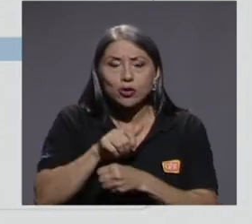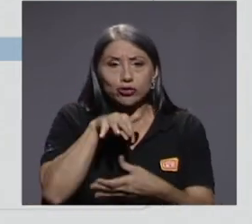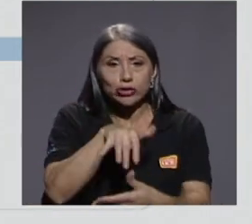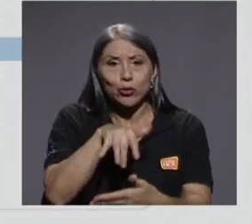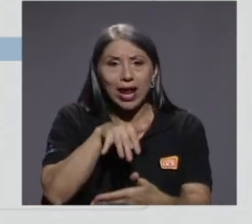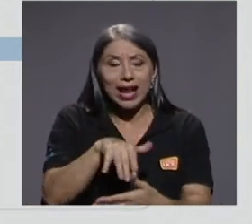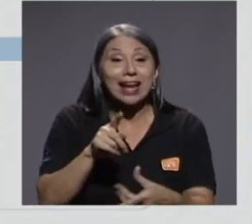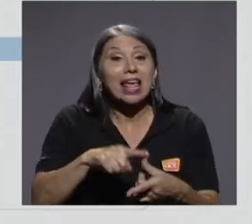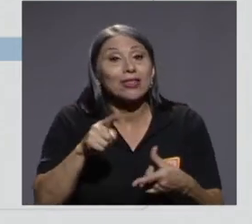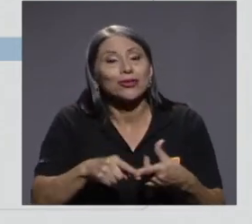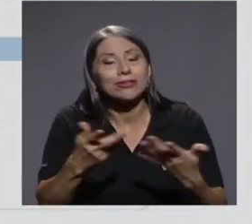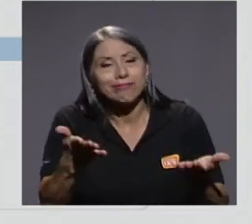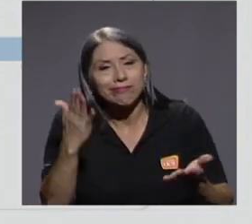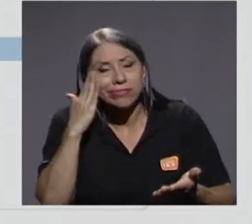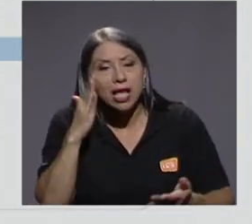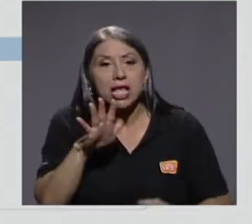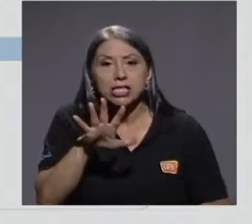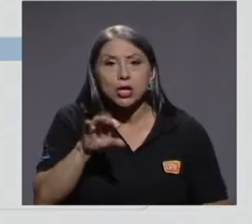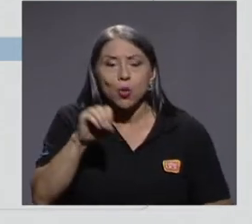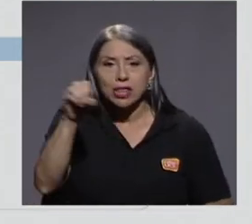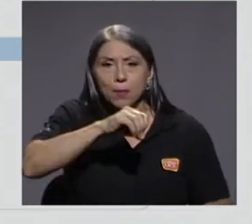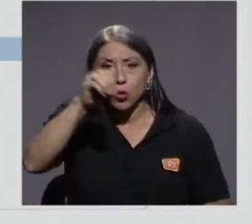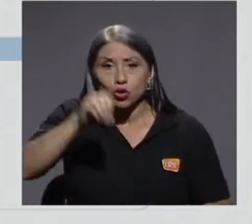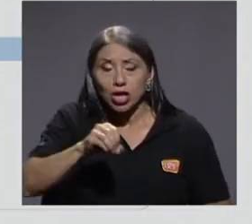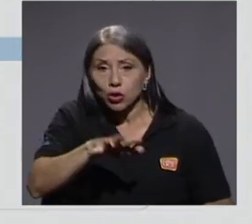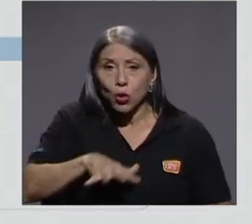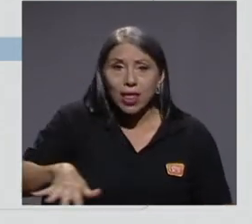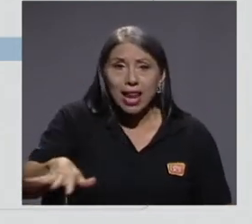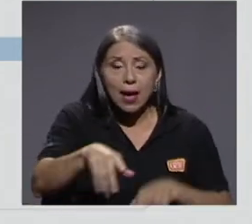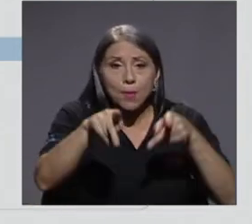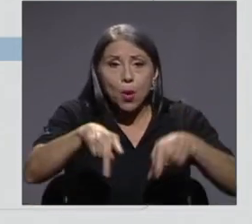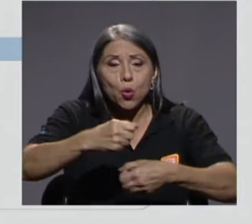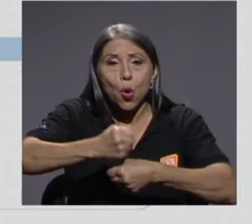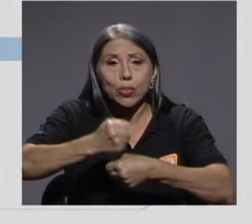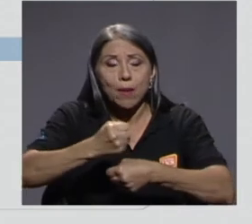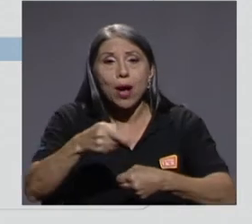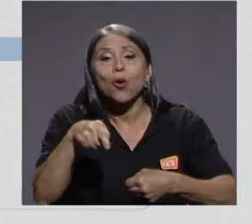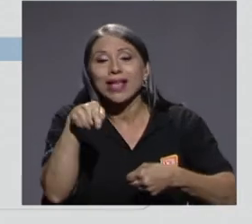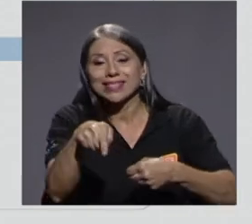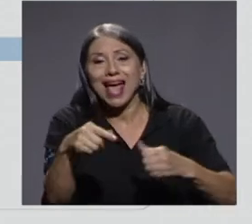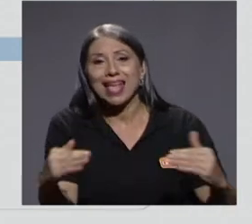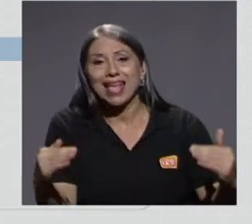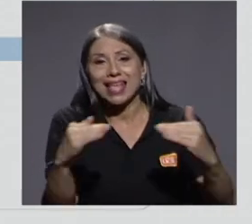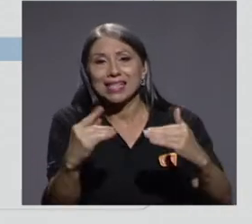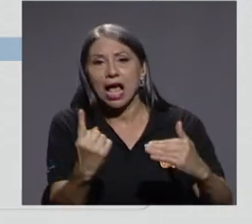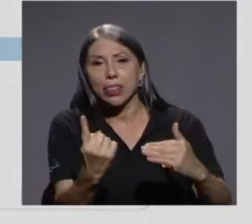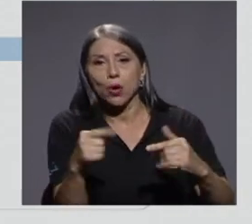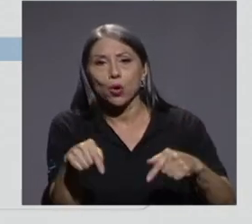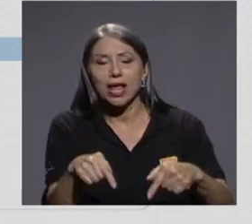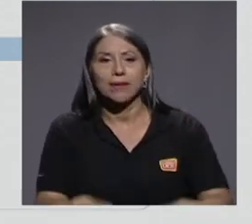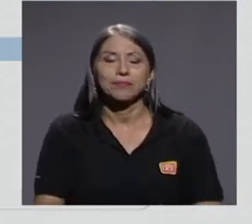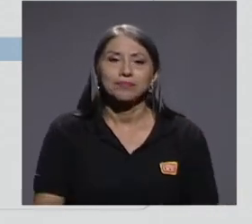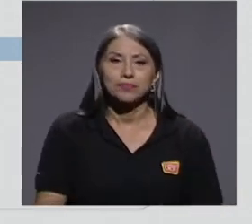que alrededor del 50% de la población ocupada vaya a estar en esta categoría. En el segundo